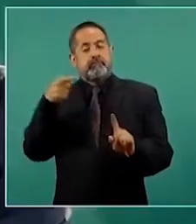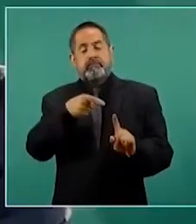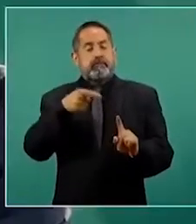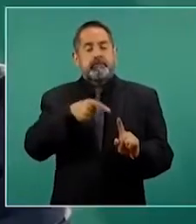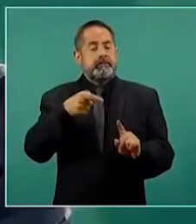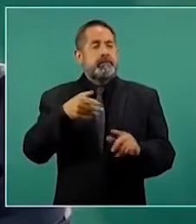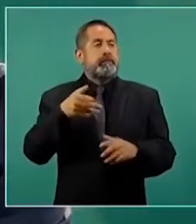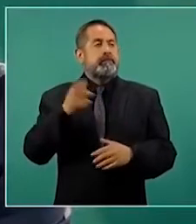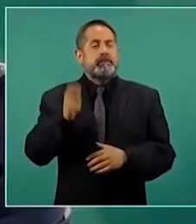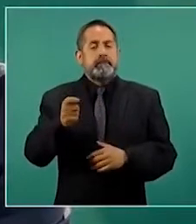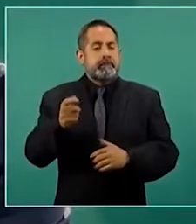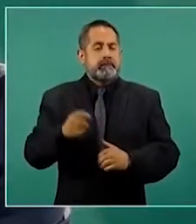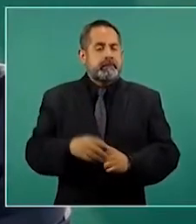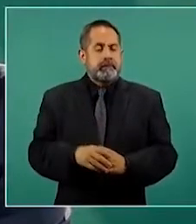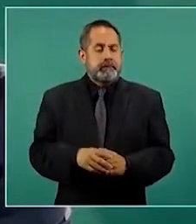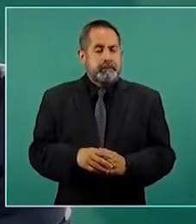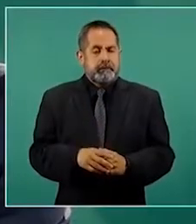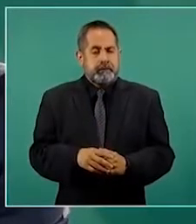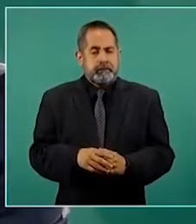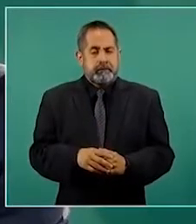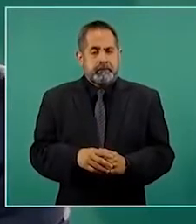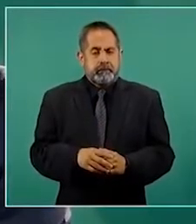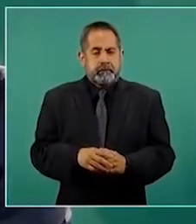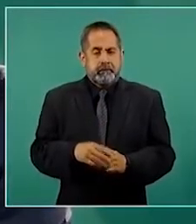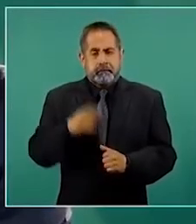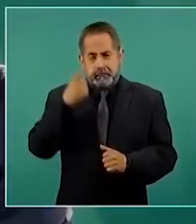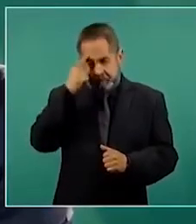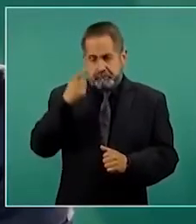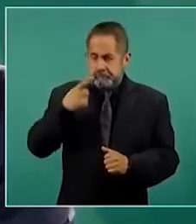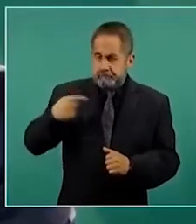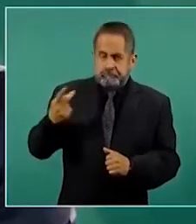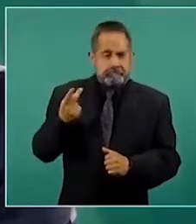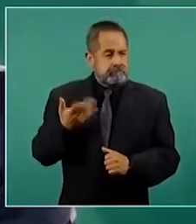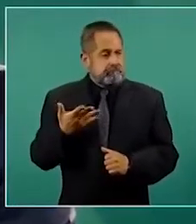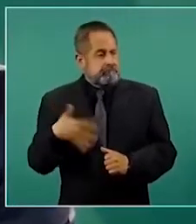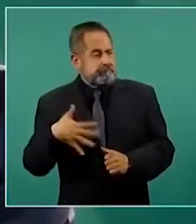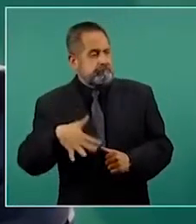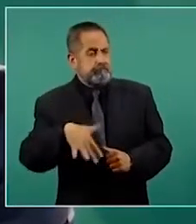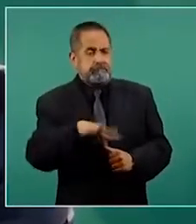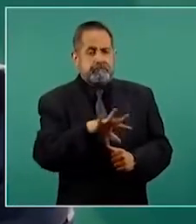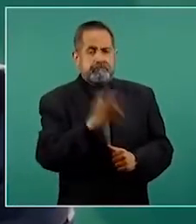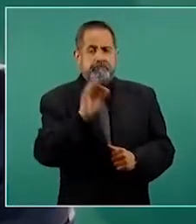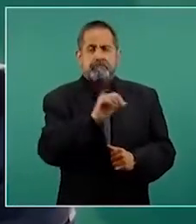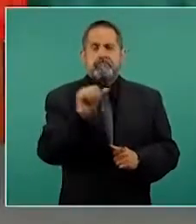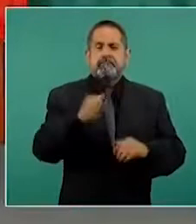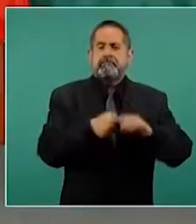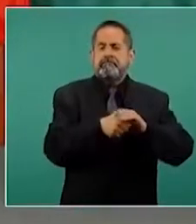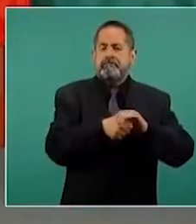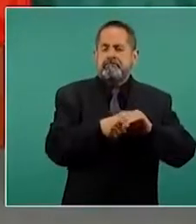la búsqueda de los jóvenes de Ayotzinapa,